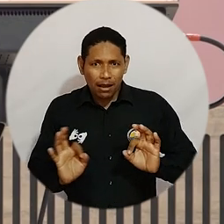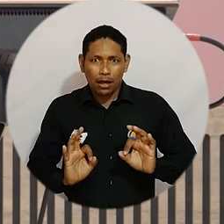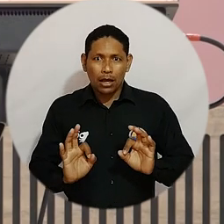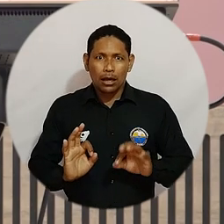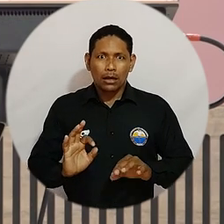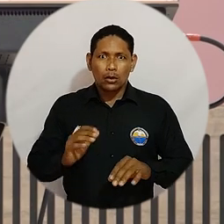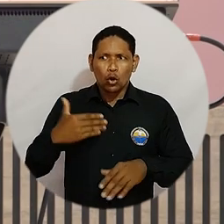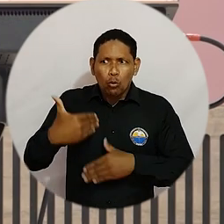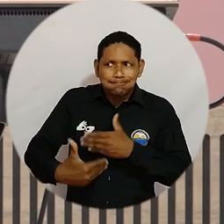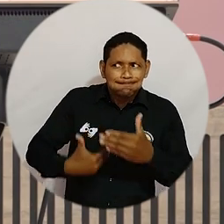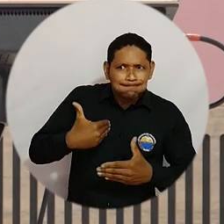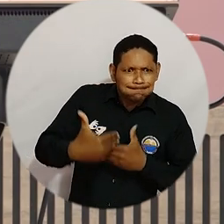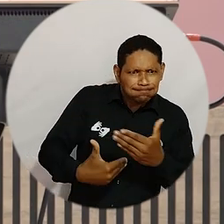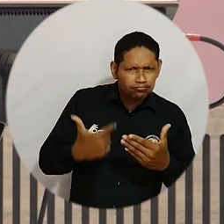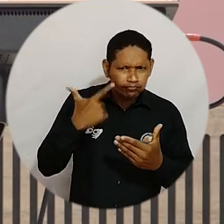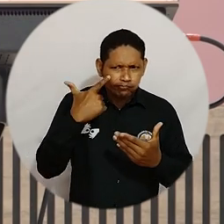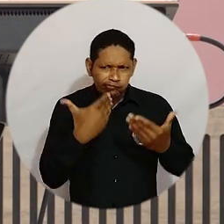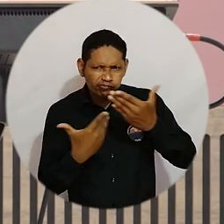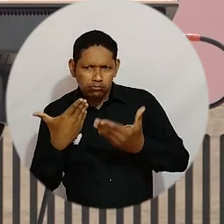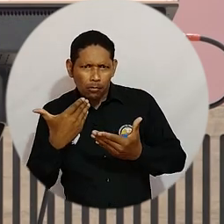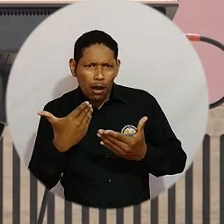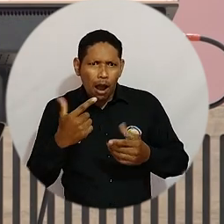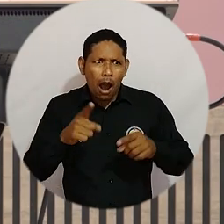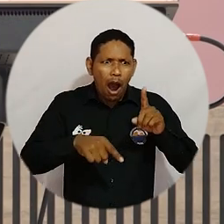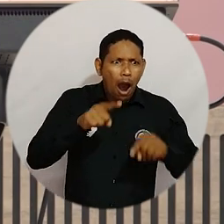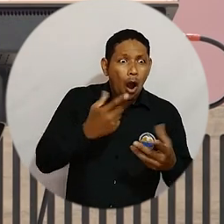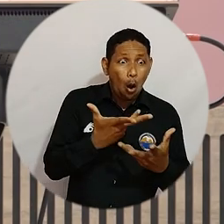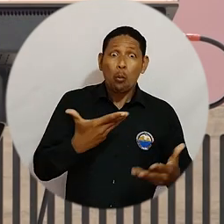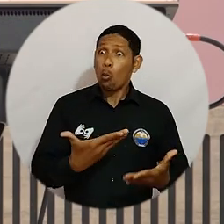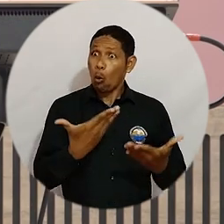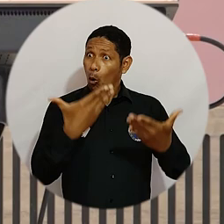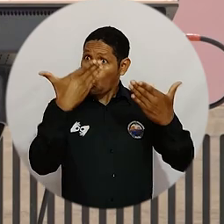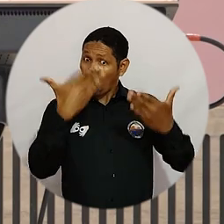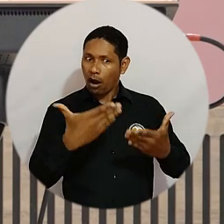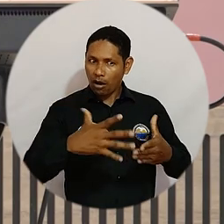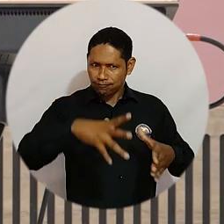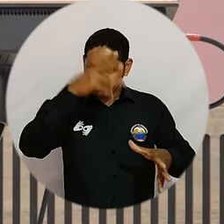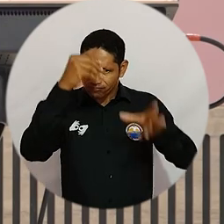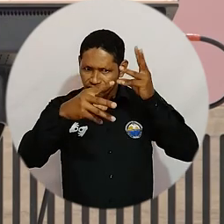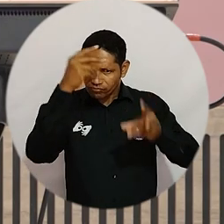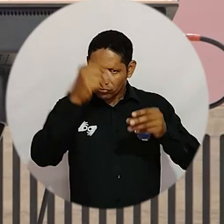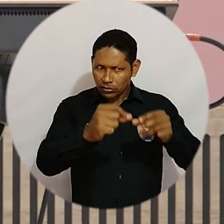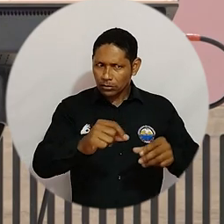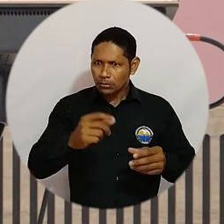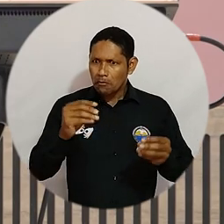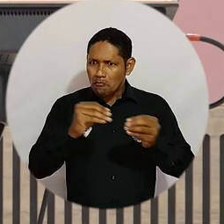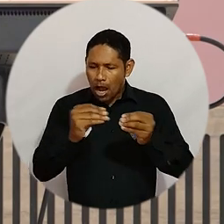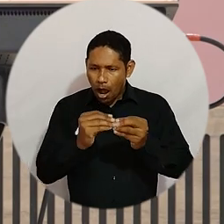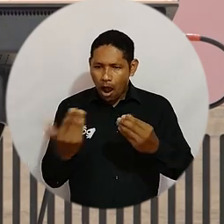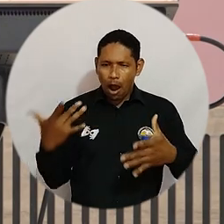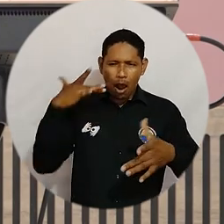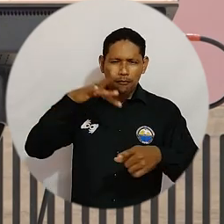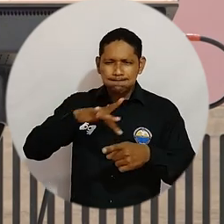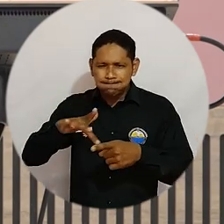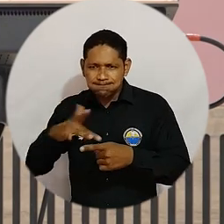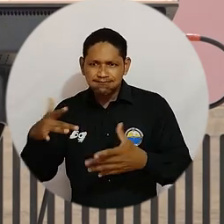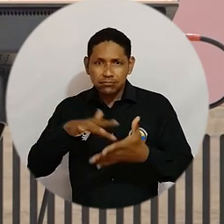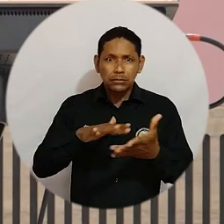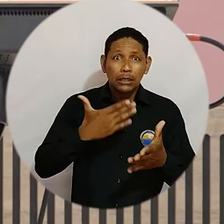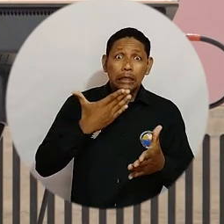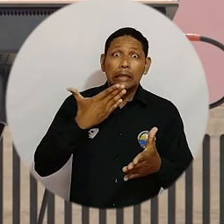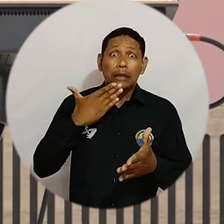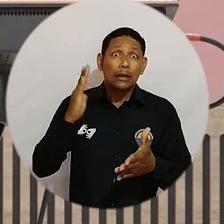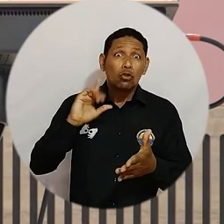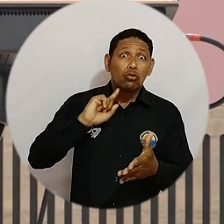en la lógica de ese barrido, qué cosas podemos rescatar y aprendizajes, que luego vamos a incorporarlos a los estatutos de la norma, pero si toca